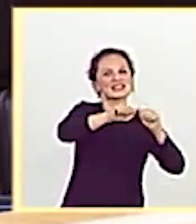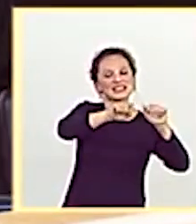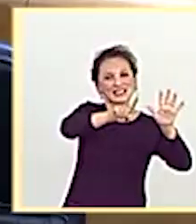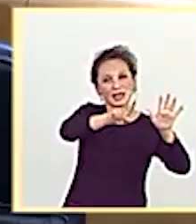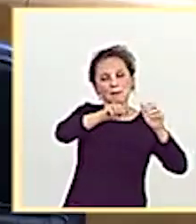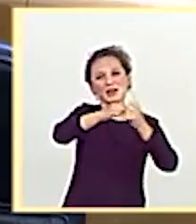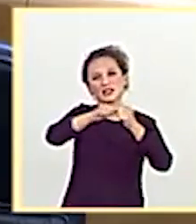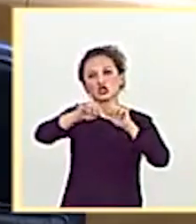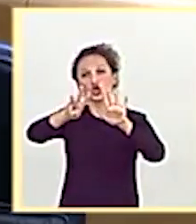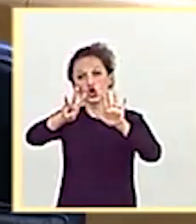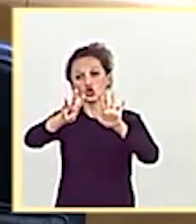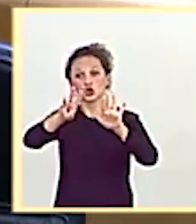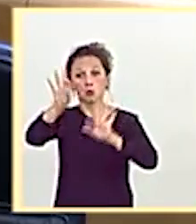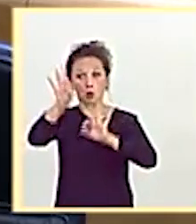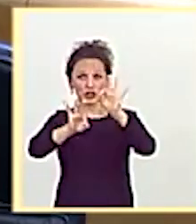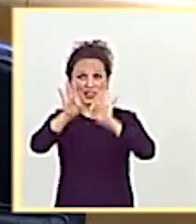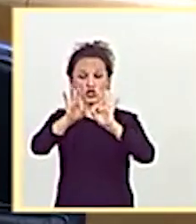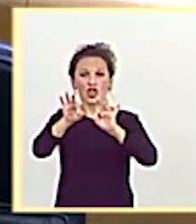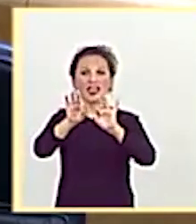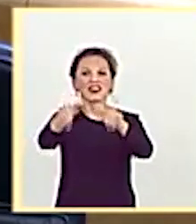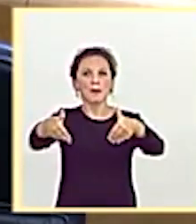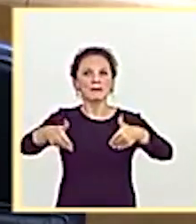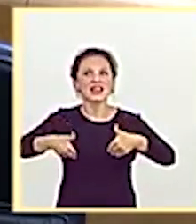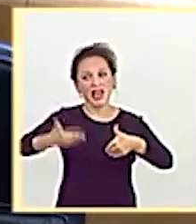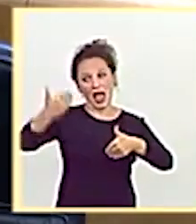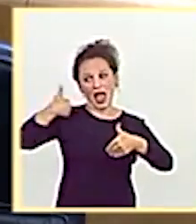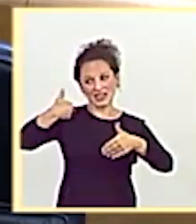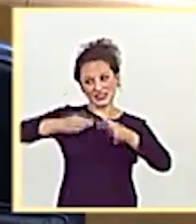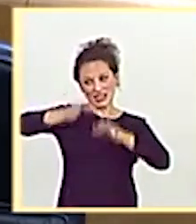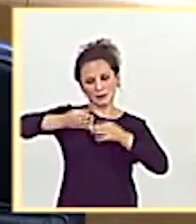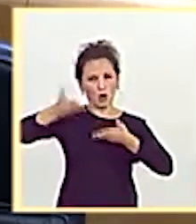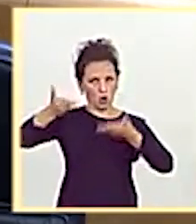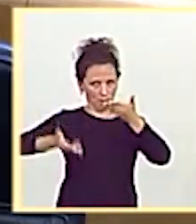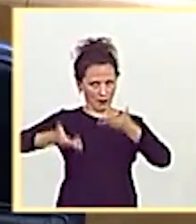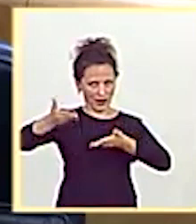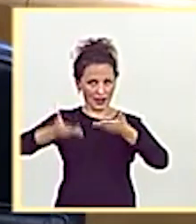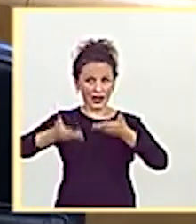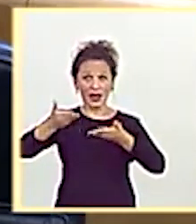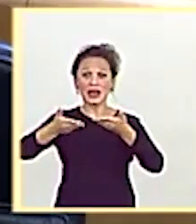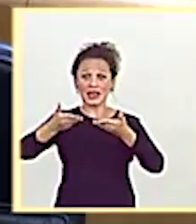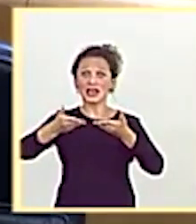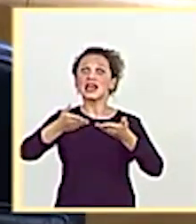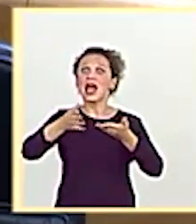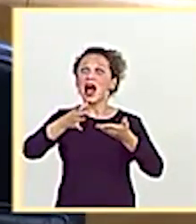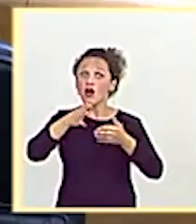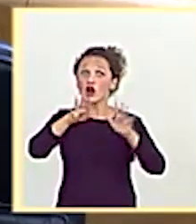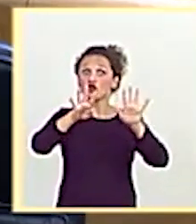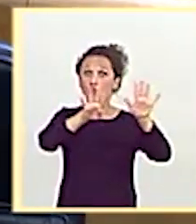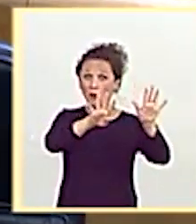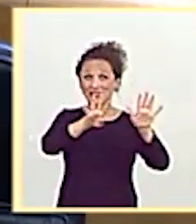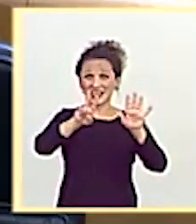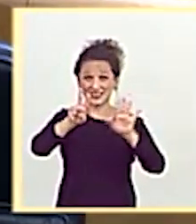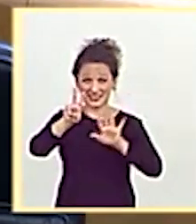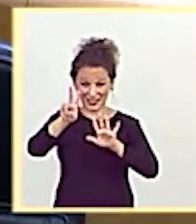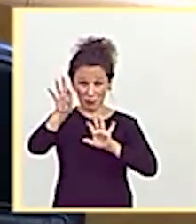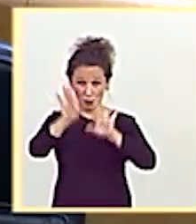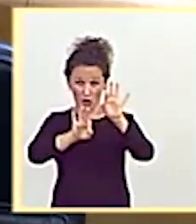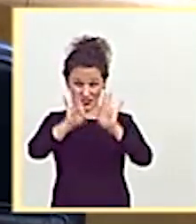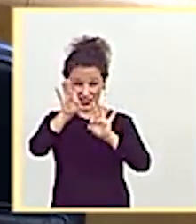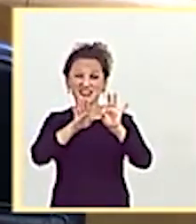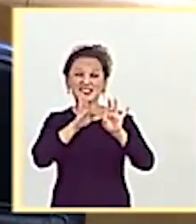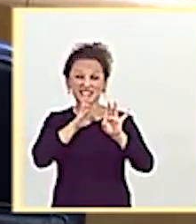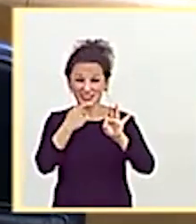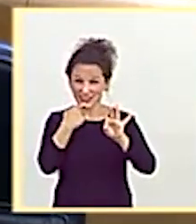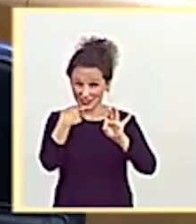había en septiembre del año pasado. Y las cercanías restituidas, que están casi al 100%, que en el 97 le he dicho antes, tienen un